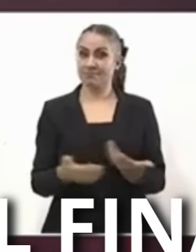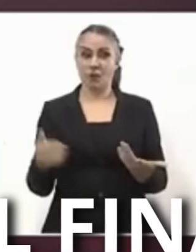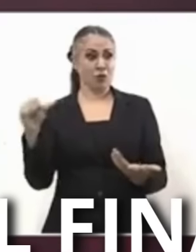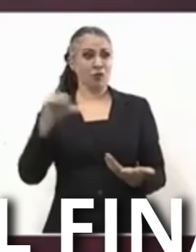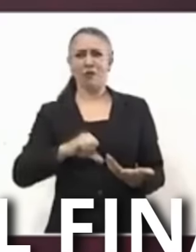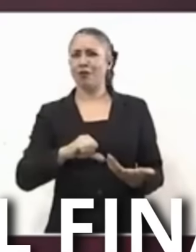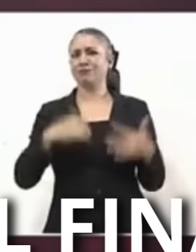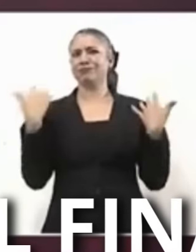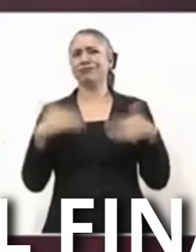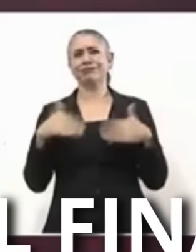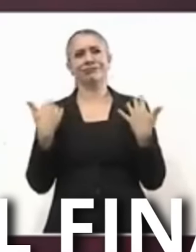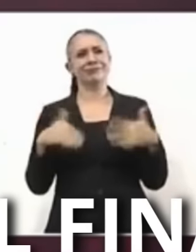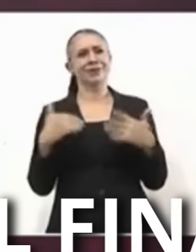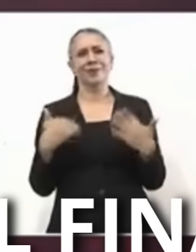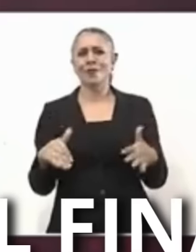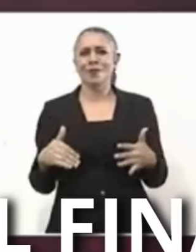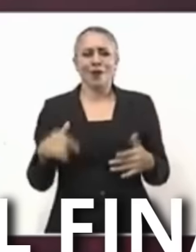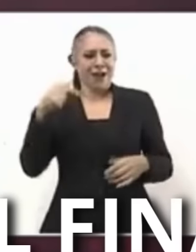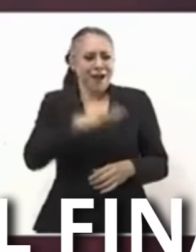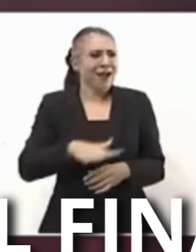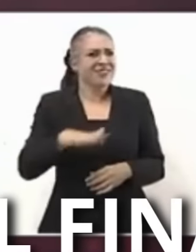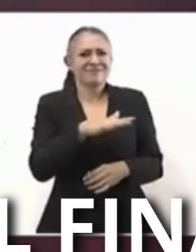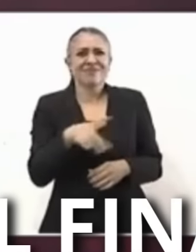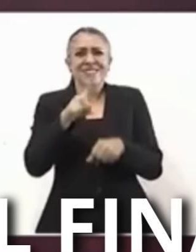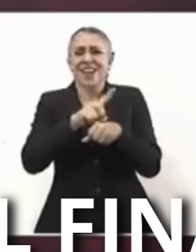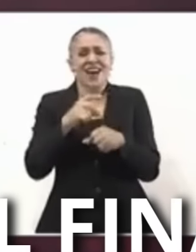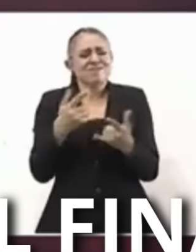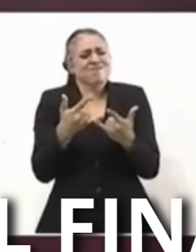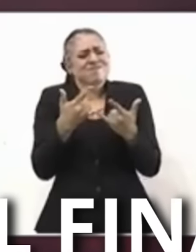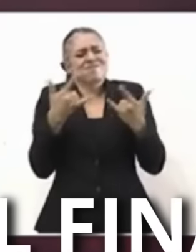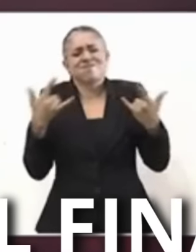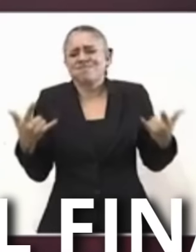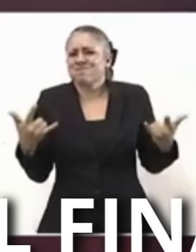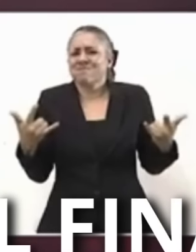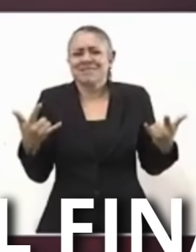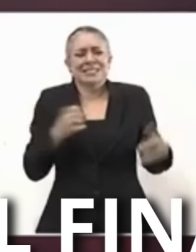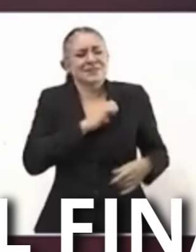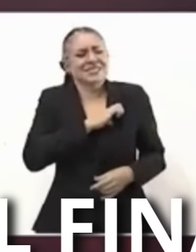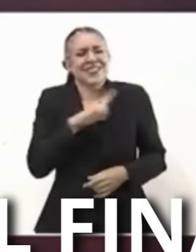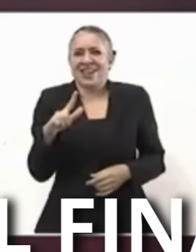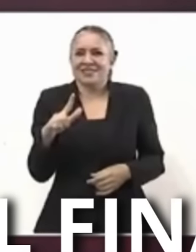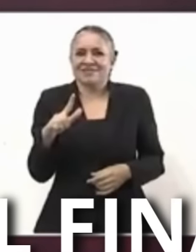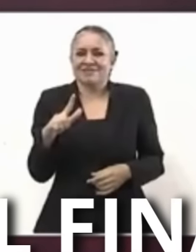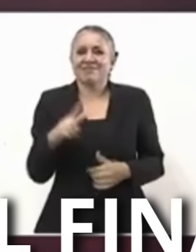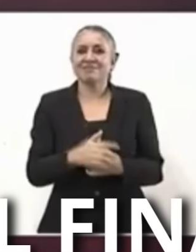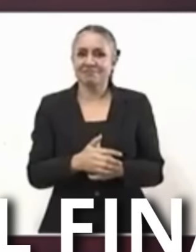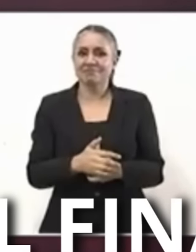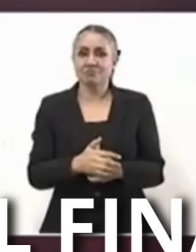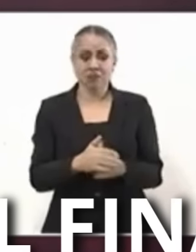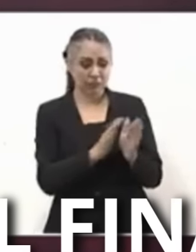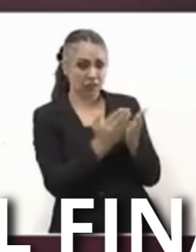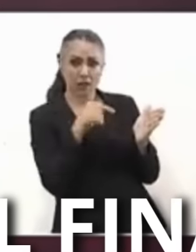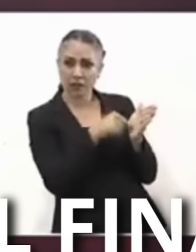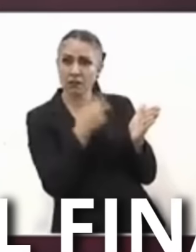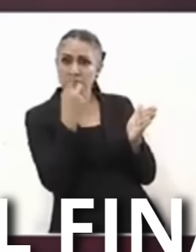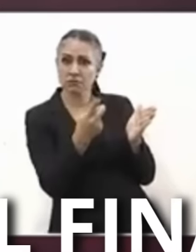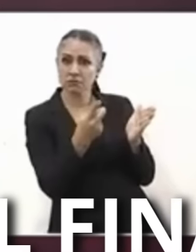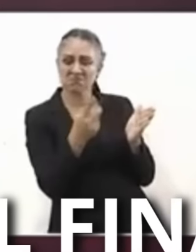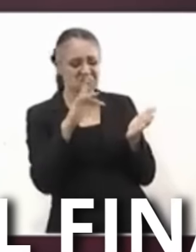Histórico Especial Dice el presidente En su libro Gracias Recordando a Juárez